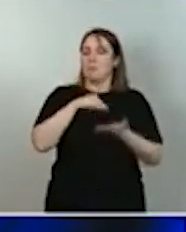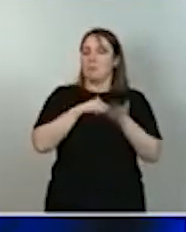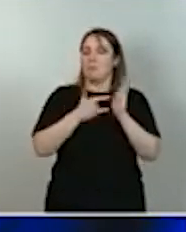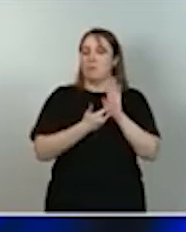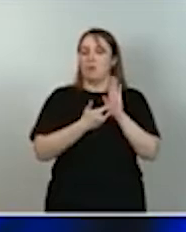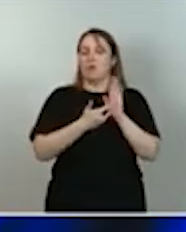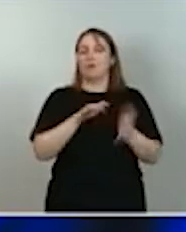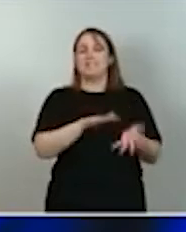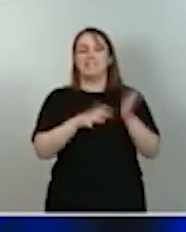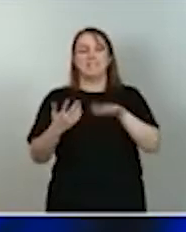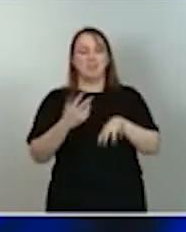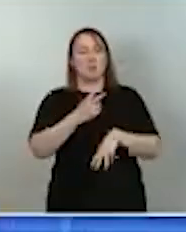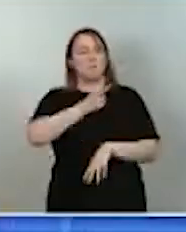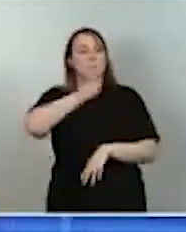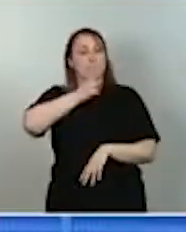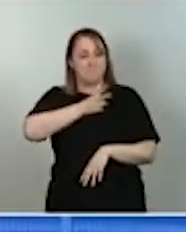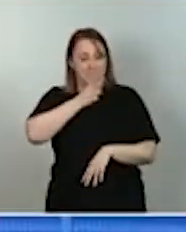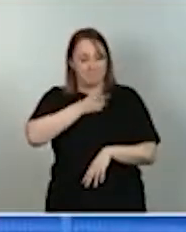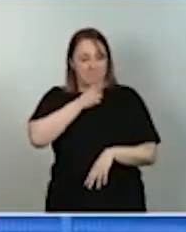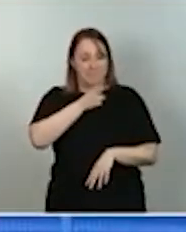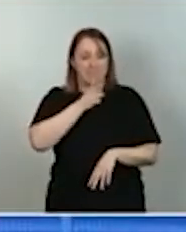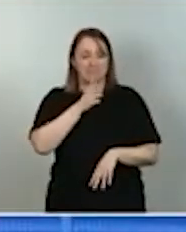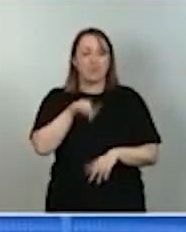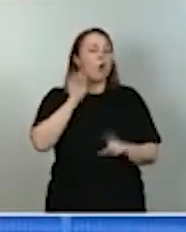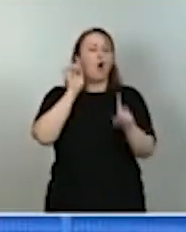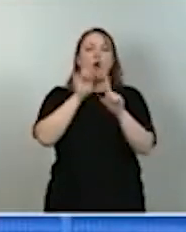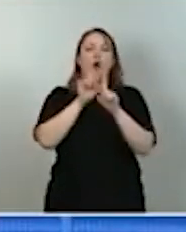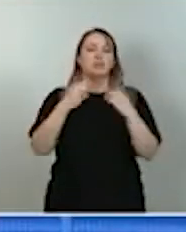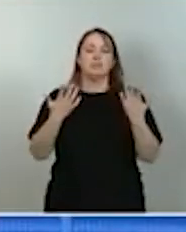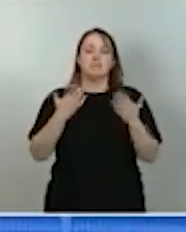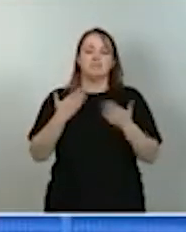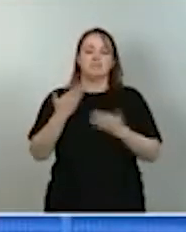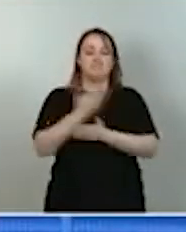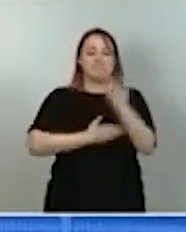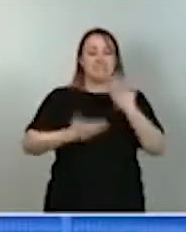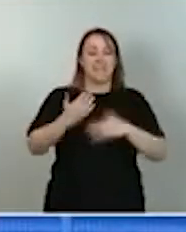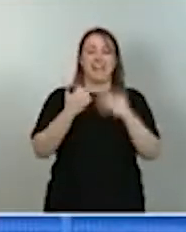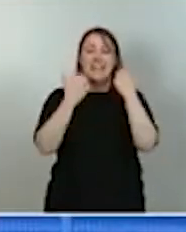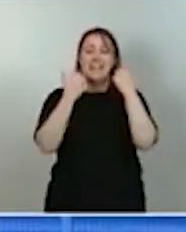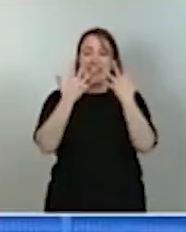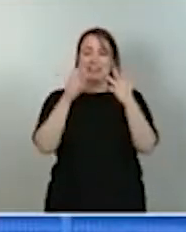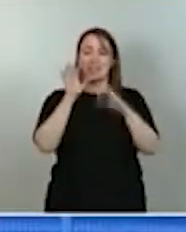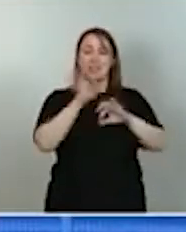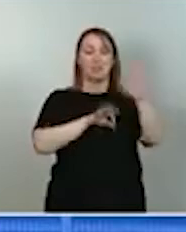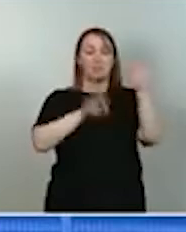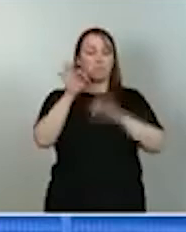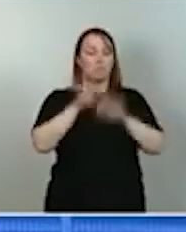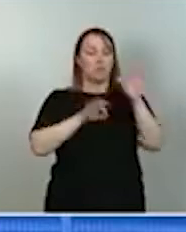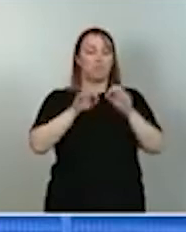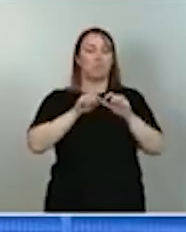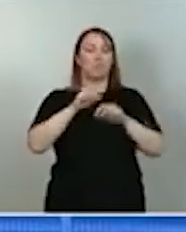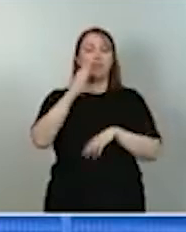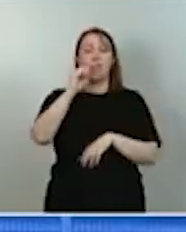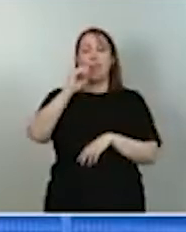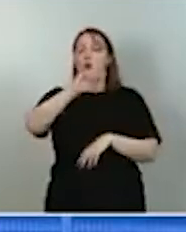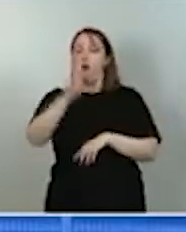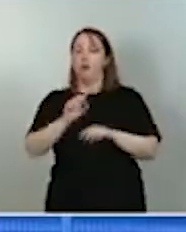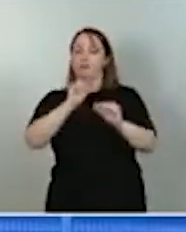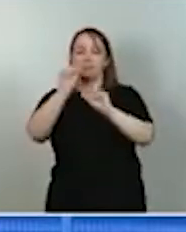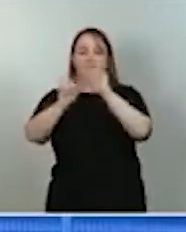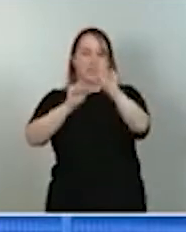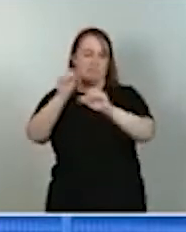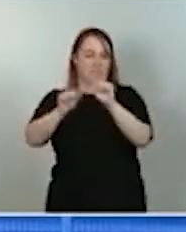con el objetivo de contribuir a una reducción del 10% en las emisiones de CO2 gracias a este proceso de digitalización.